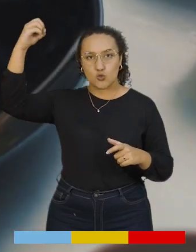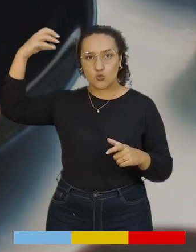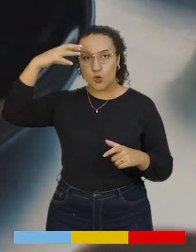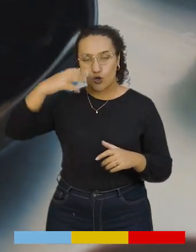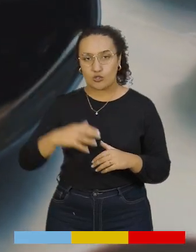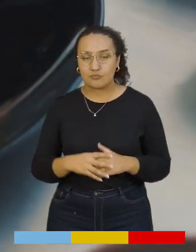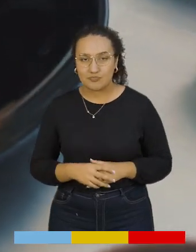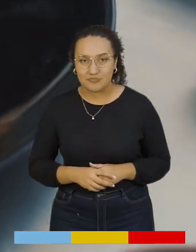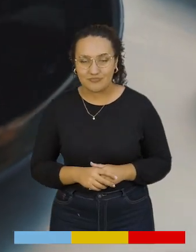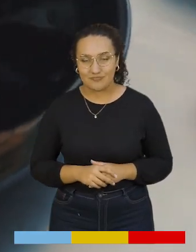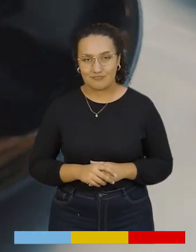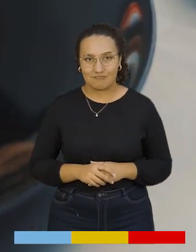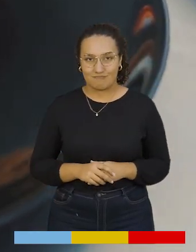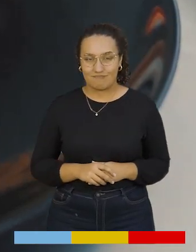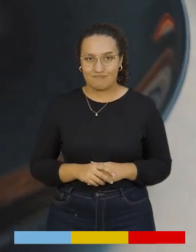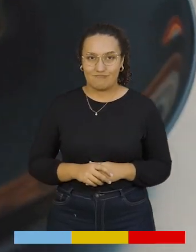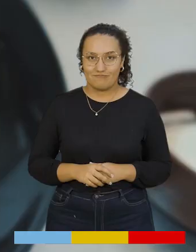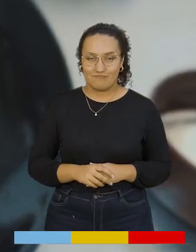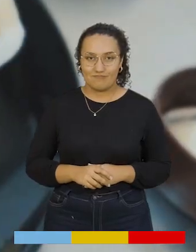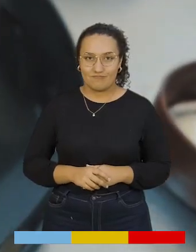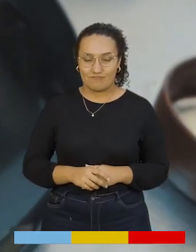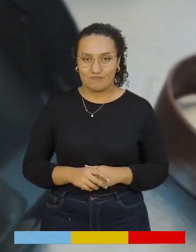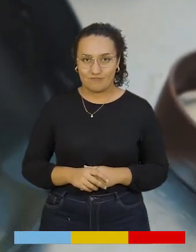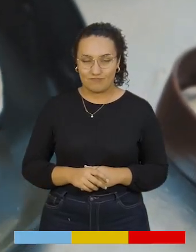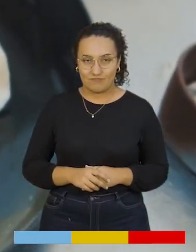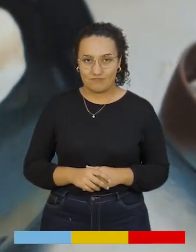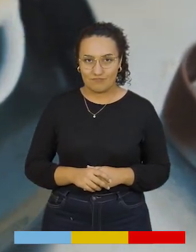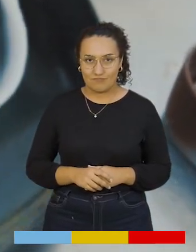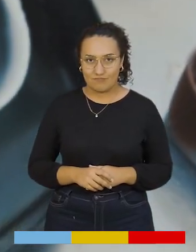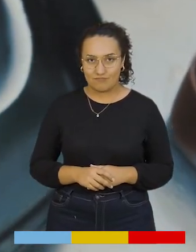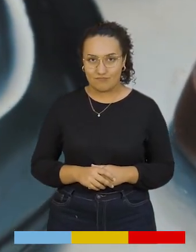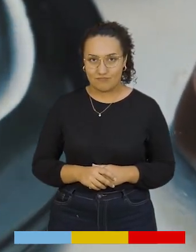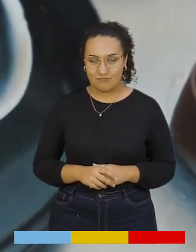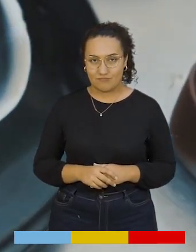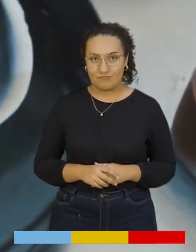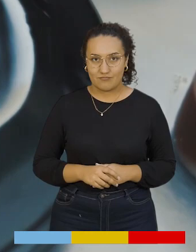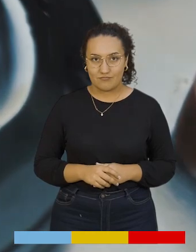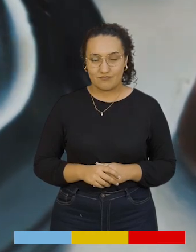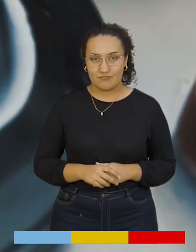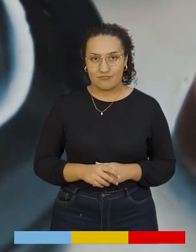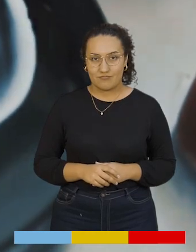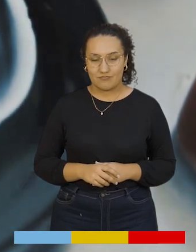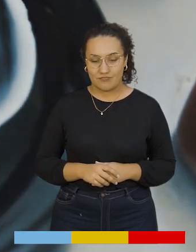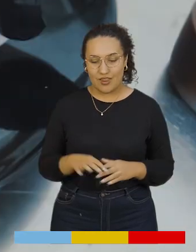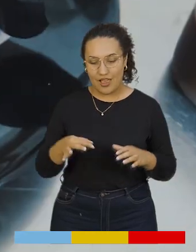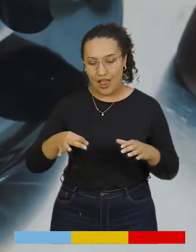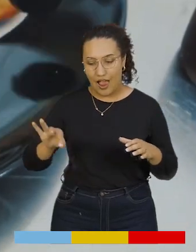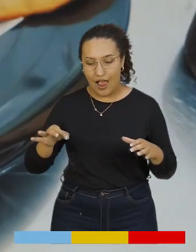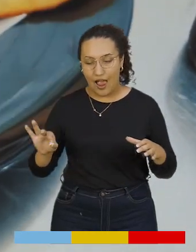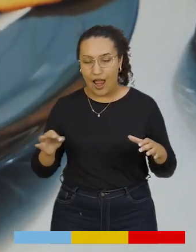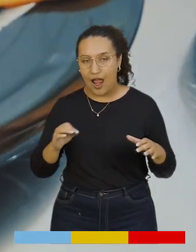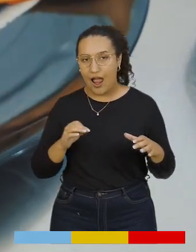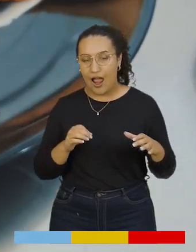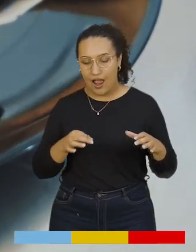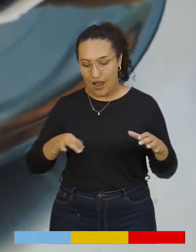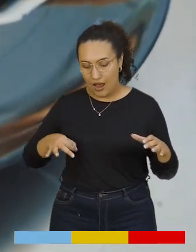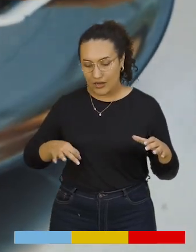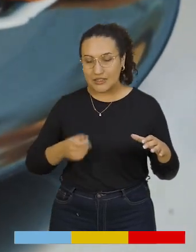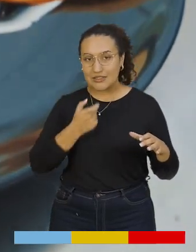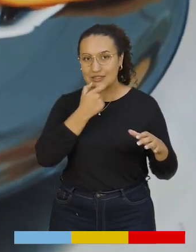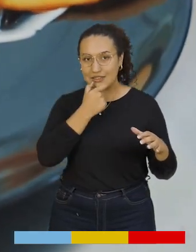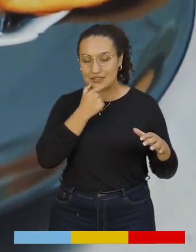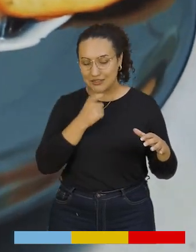el flan encima, entonces procedemos a hacer una pincelada con una lactonesa de ajo. Vamos a poner nuestras